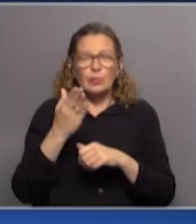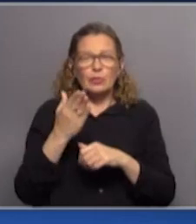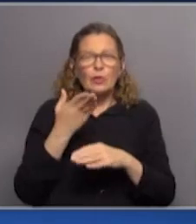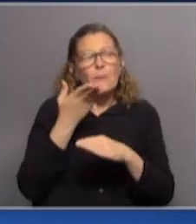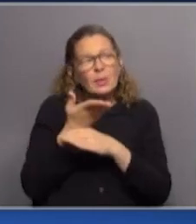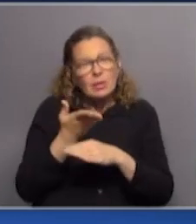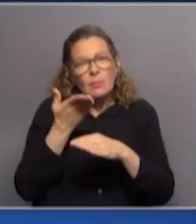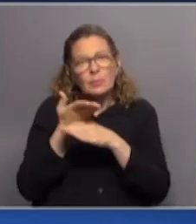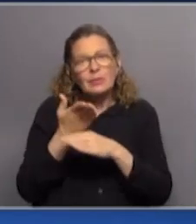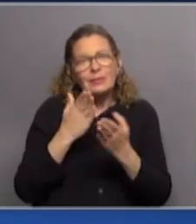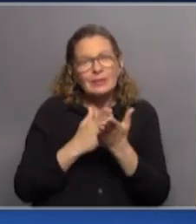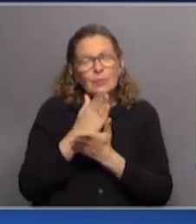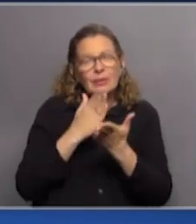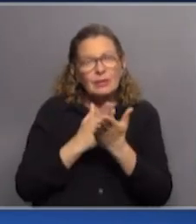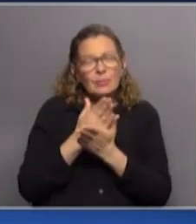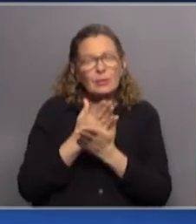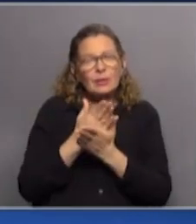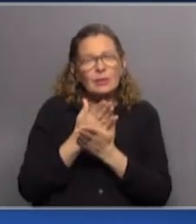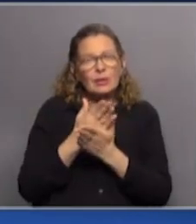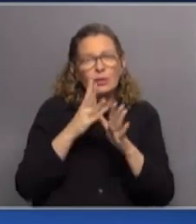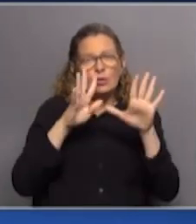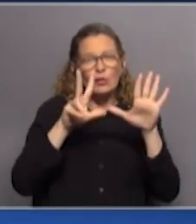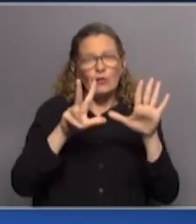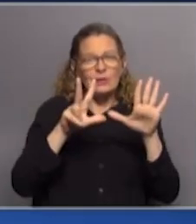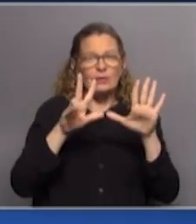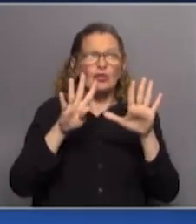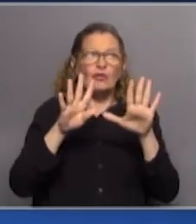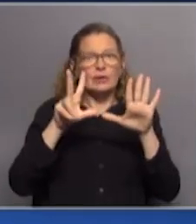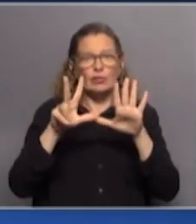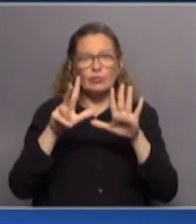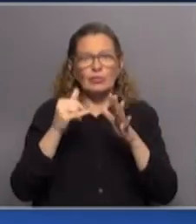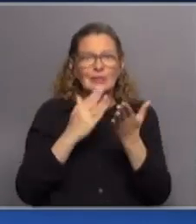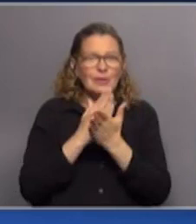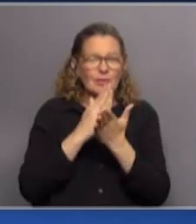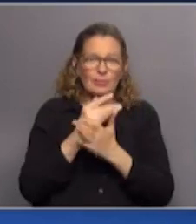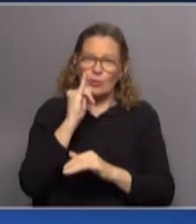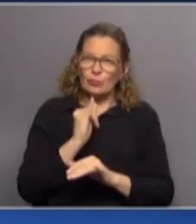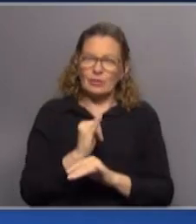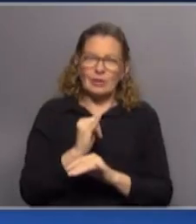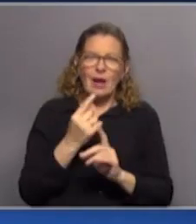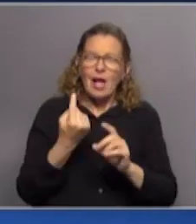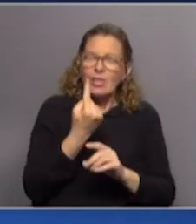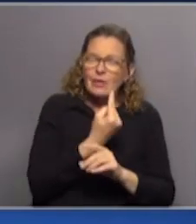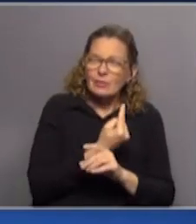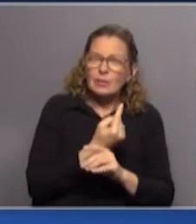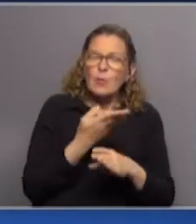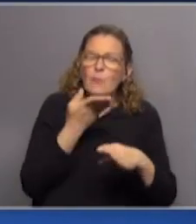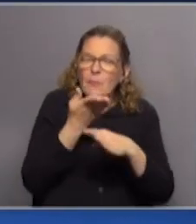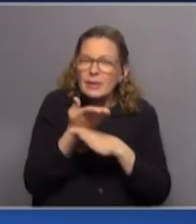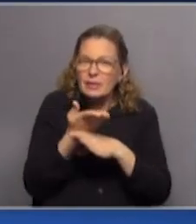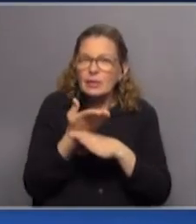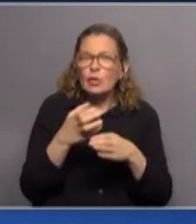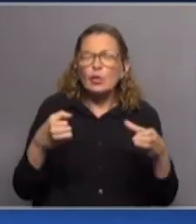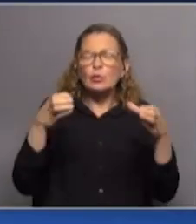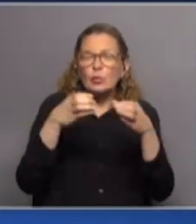los reclamos, nosotros siempre nos fuimos en el 98% de los casos con un sí. Cada vez que hemos solicitado